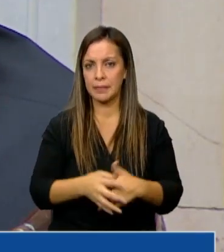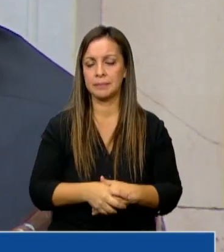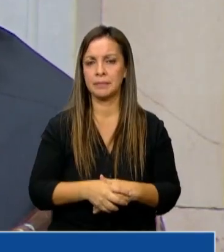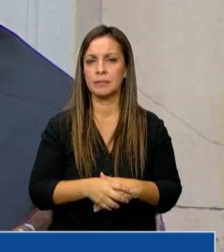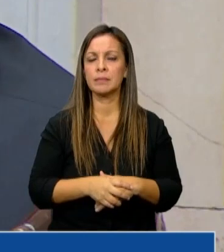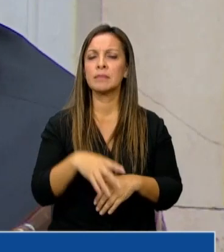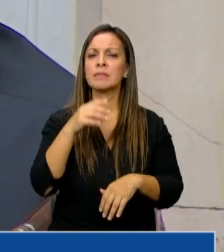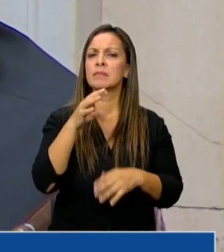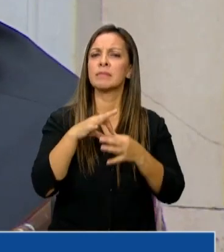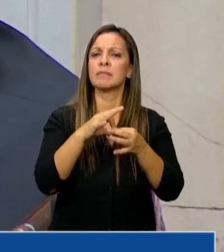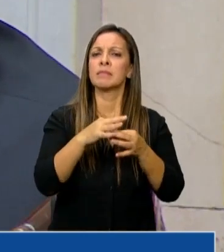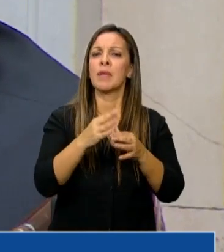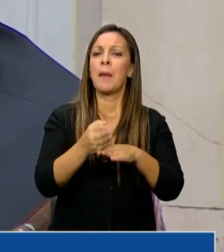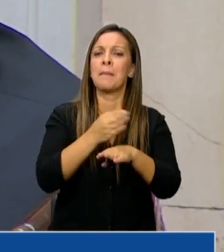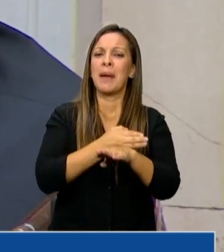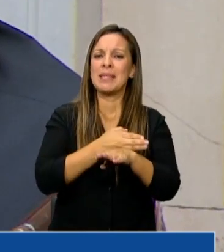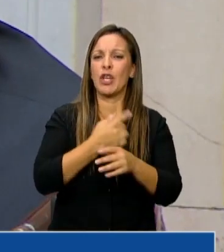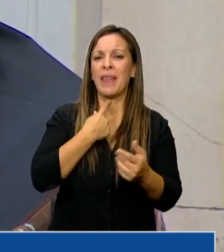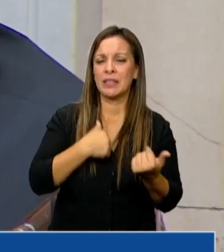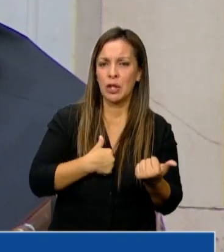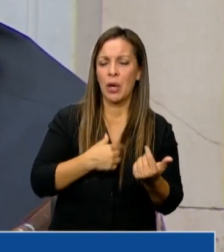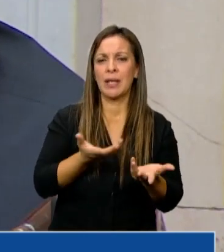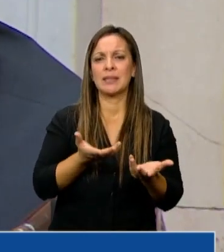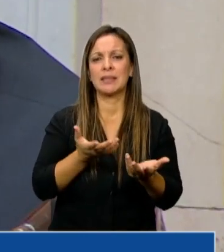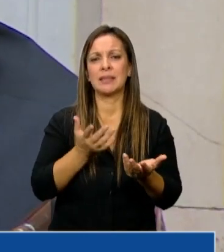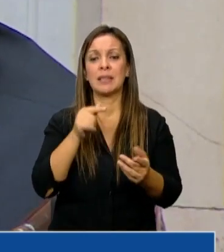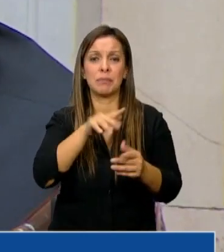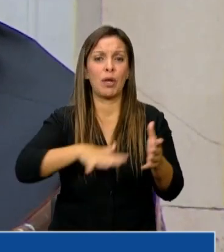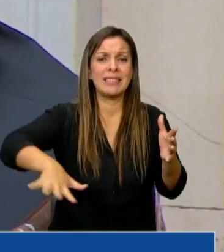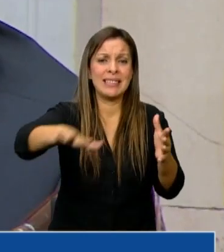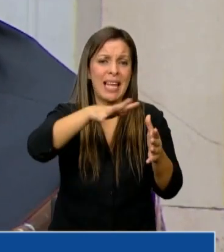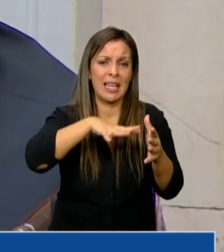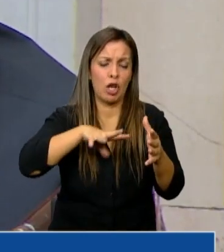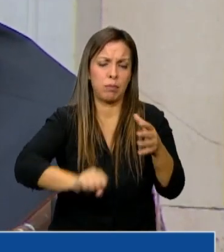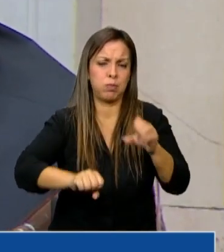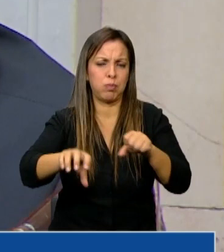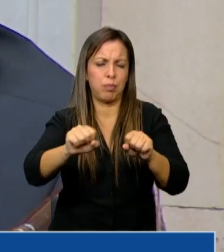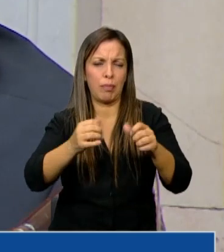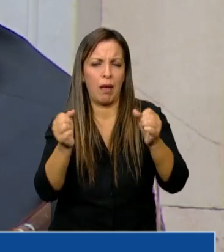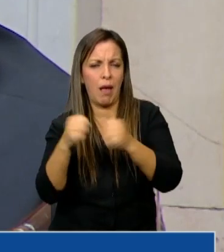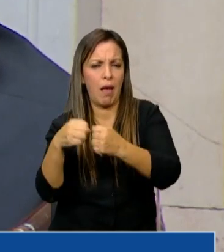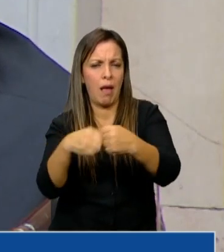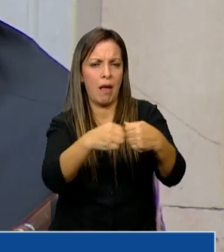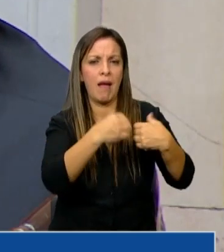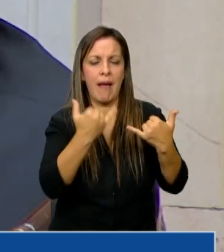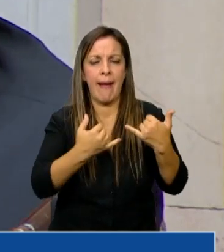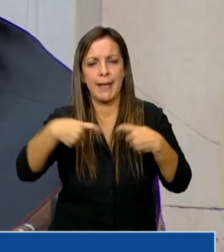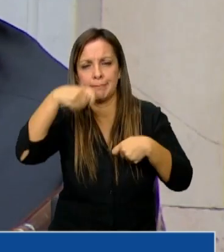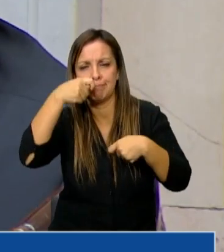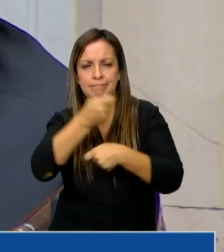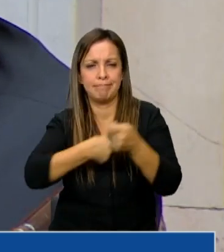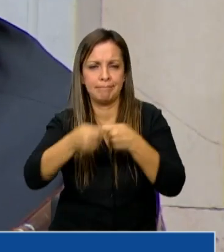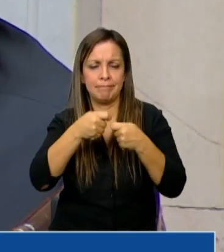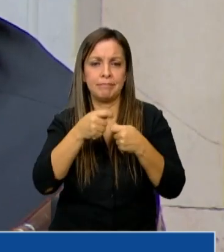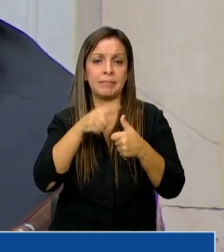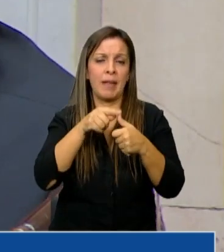las prevenciones de adicciones, el territorio, un territorio totalmente copado por la narco-criminalidad en sus tres